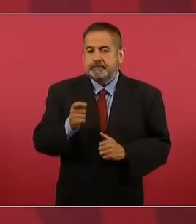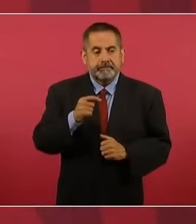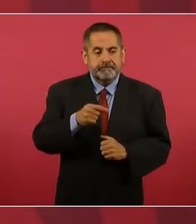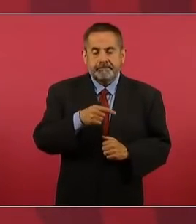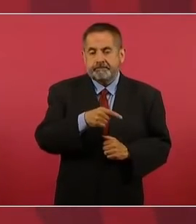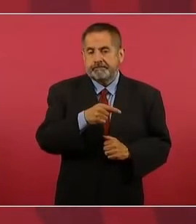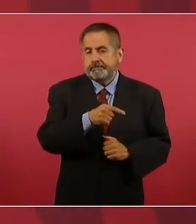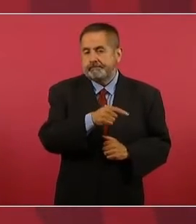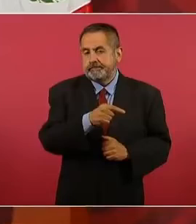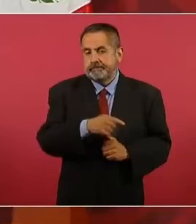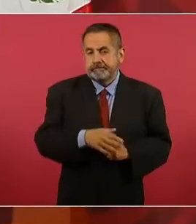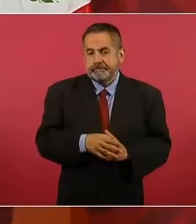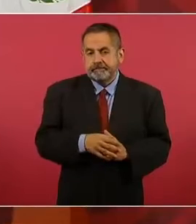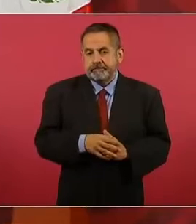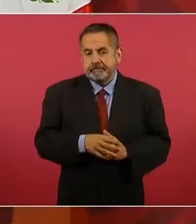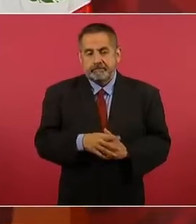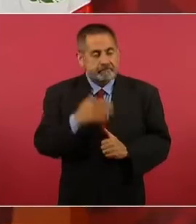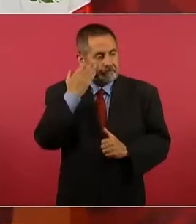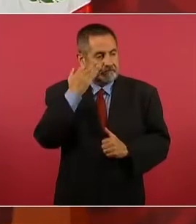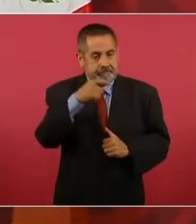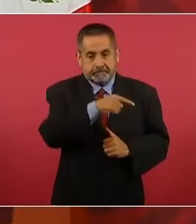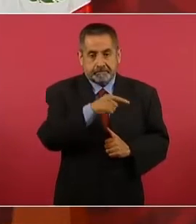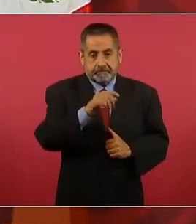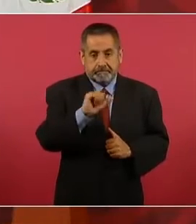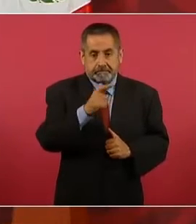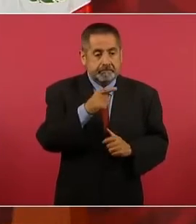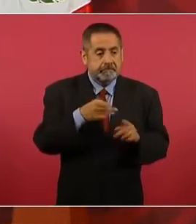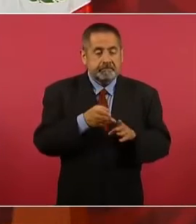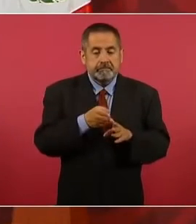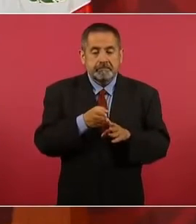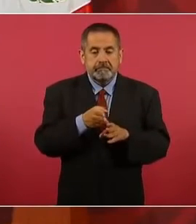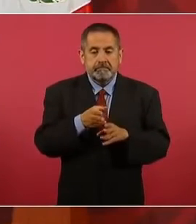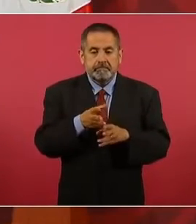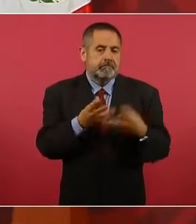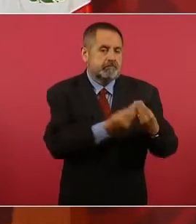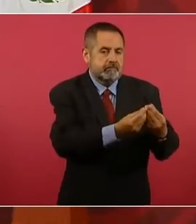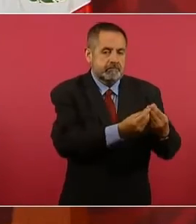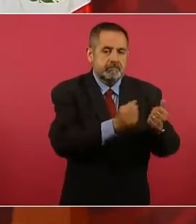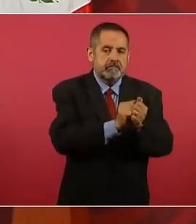o no tardó mucho y se fue con Salinas.